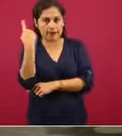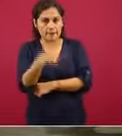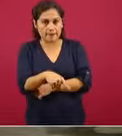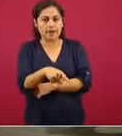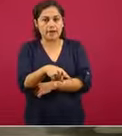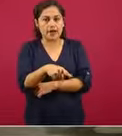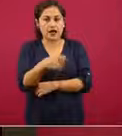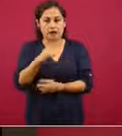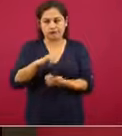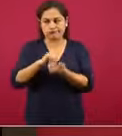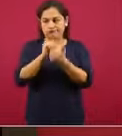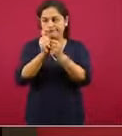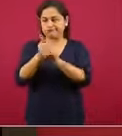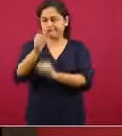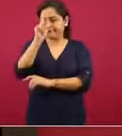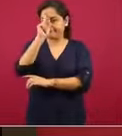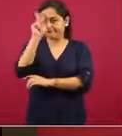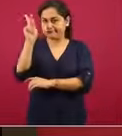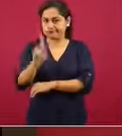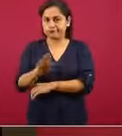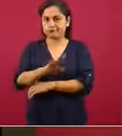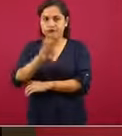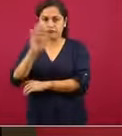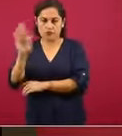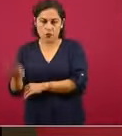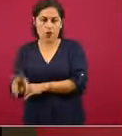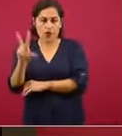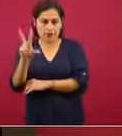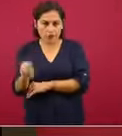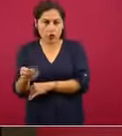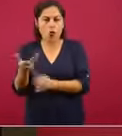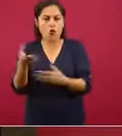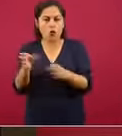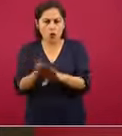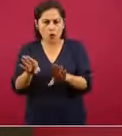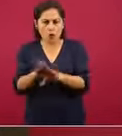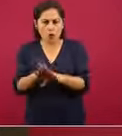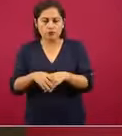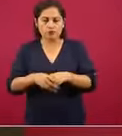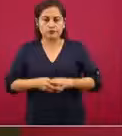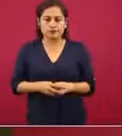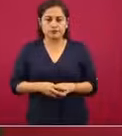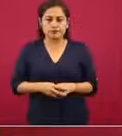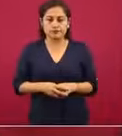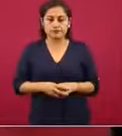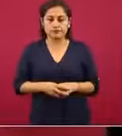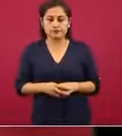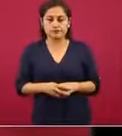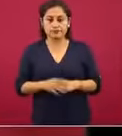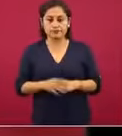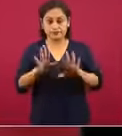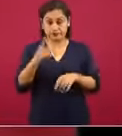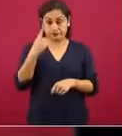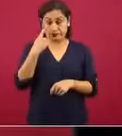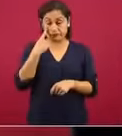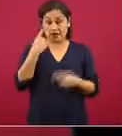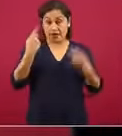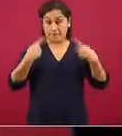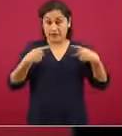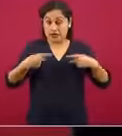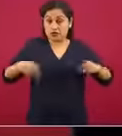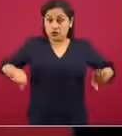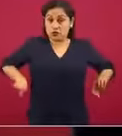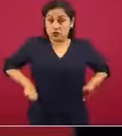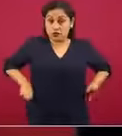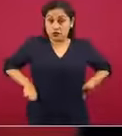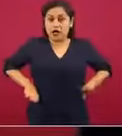esto empeore y que desgraciadamente en algunos casos llega a un desenlace fatal. Uno de los factores que hemos visto de